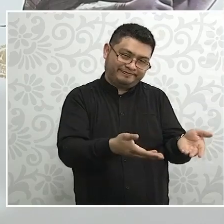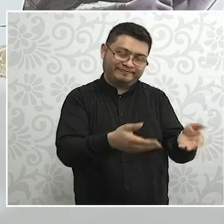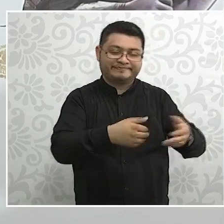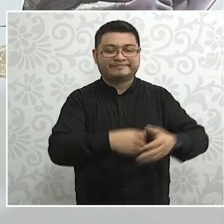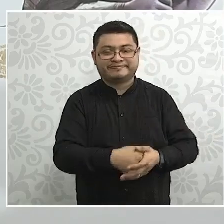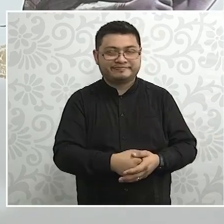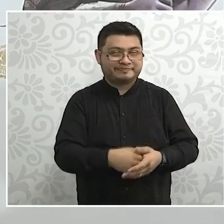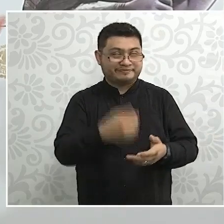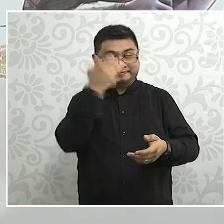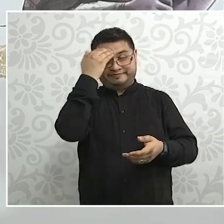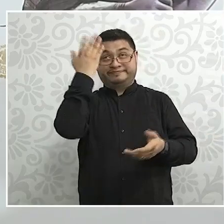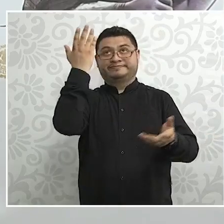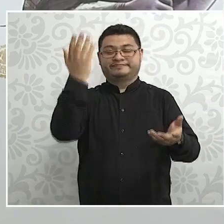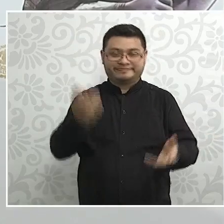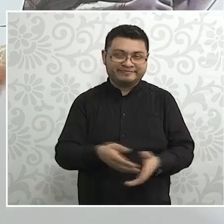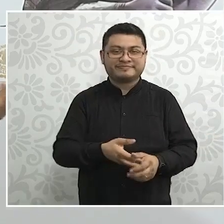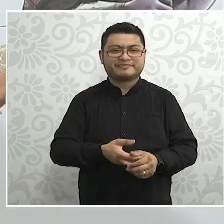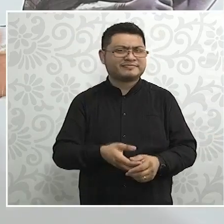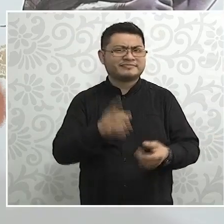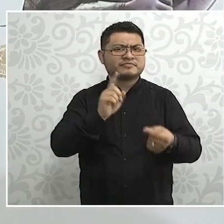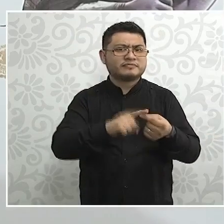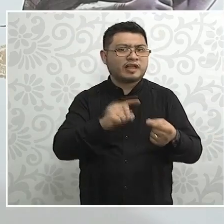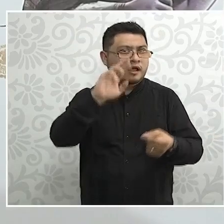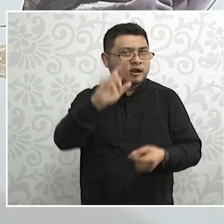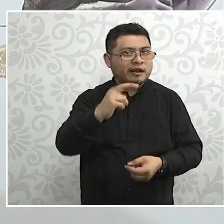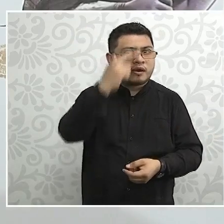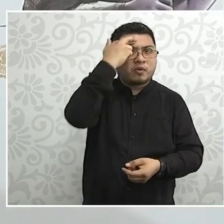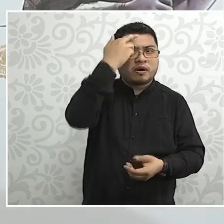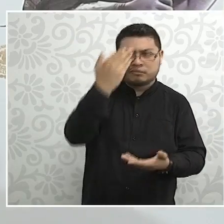Bueno, ¿quién ha reconocido ese trabajo?